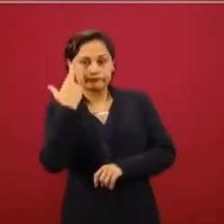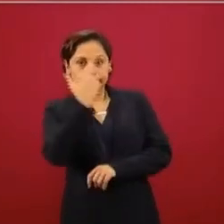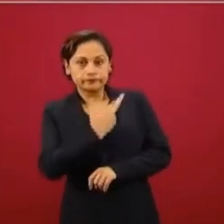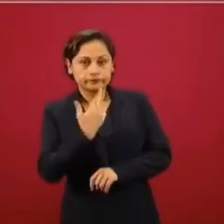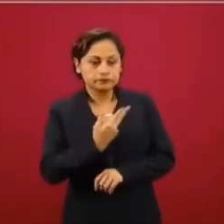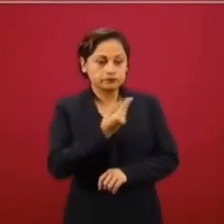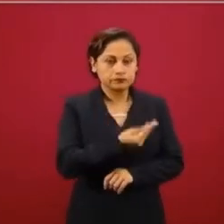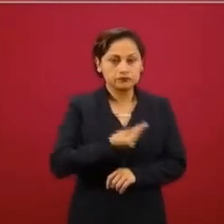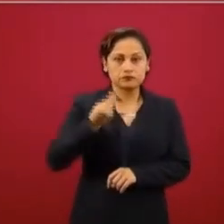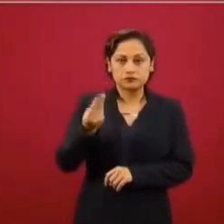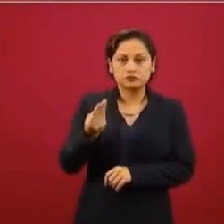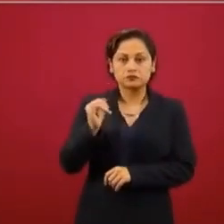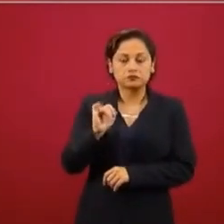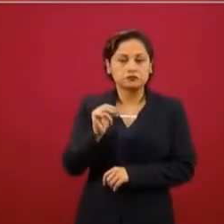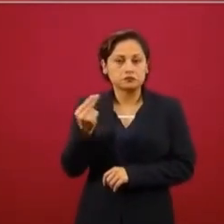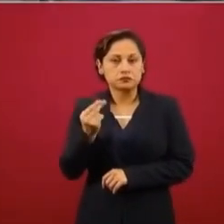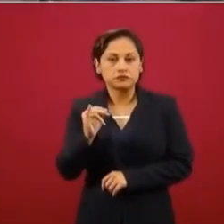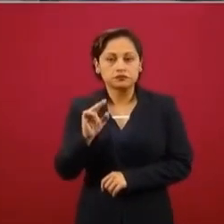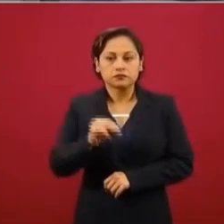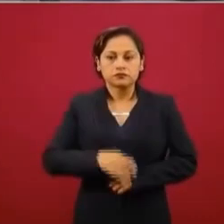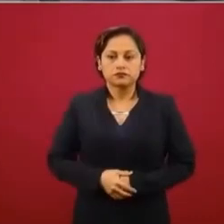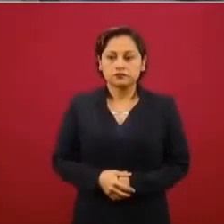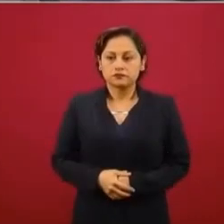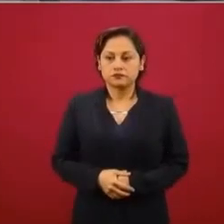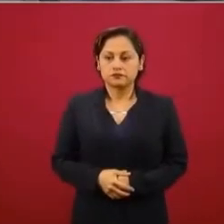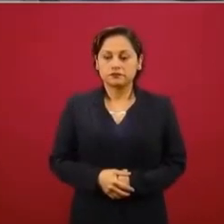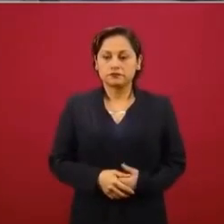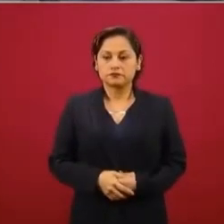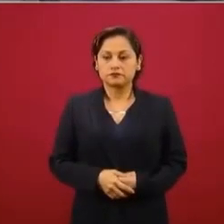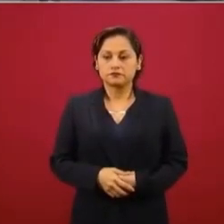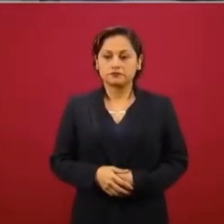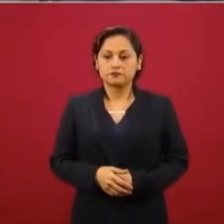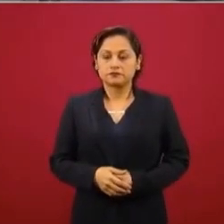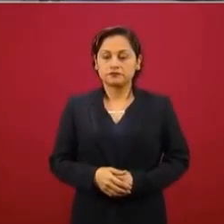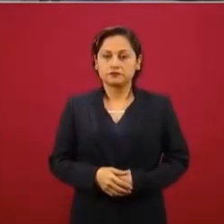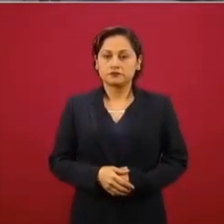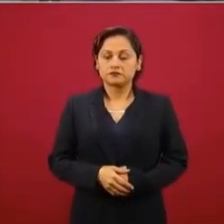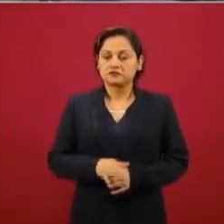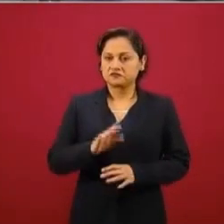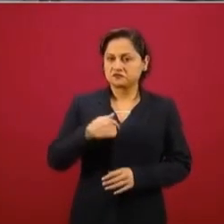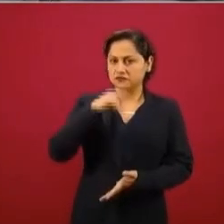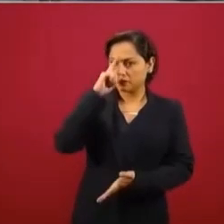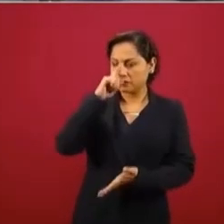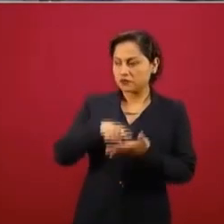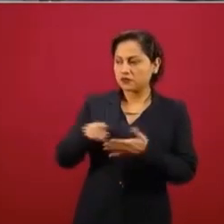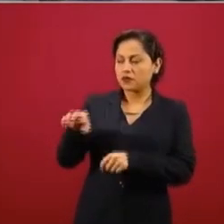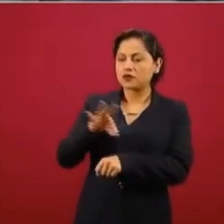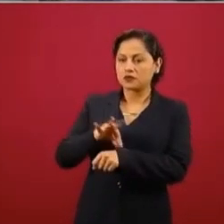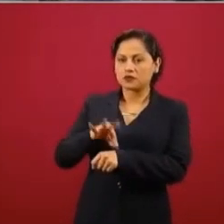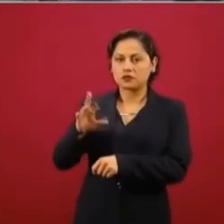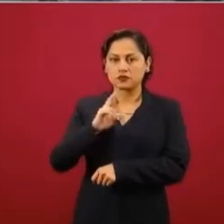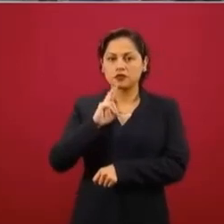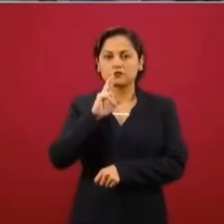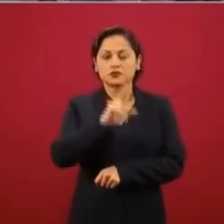en 95. Sí. Pues yo creo que el doctor puede responder en esto. En el caso de los